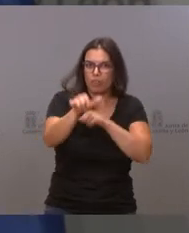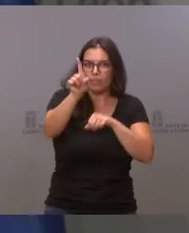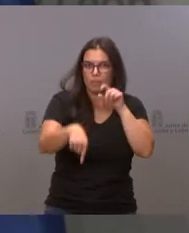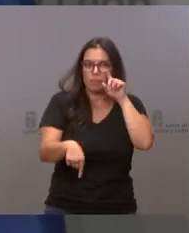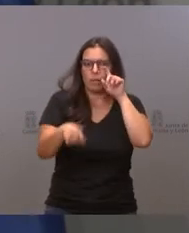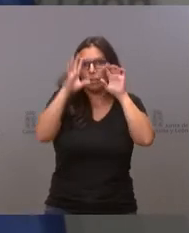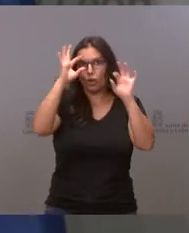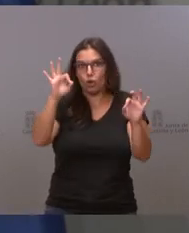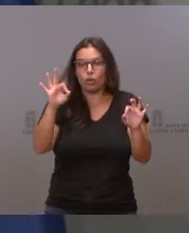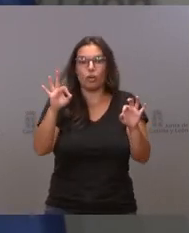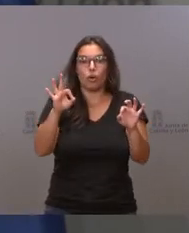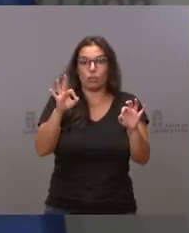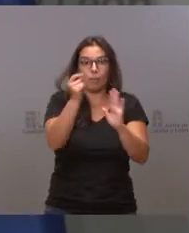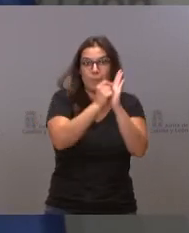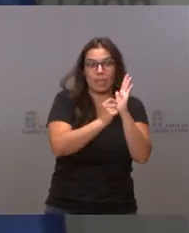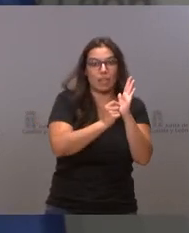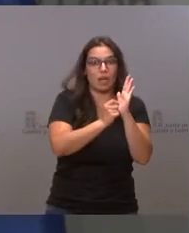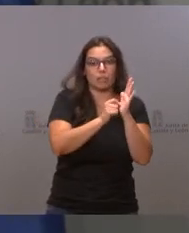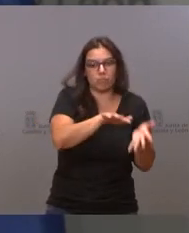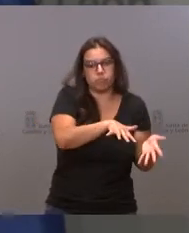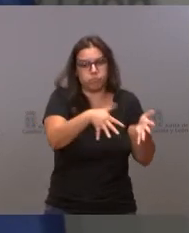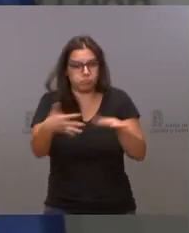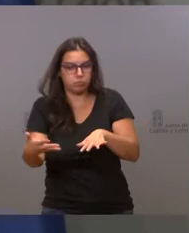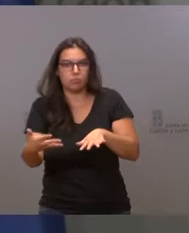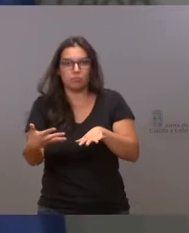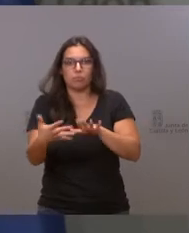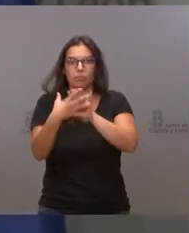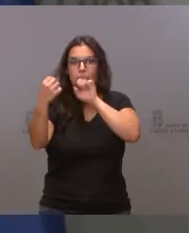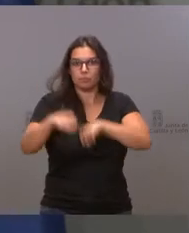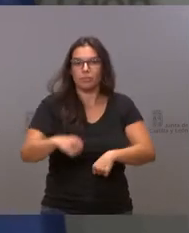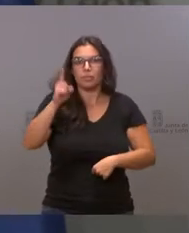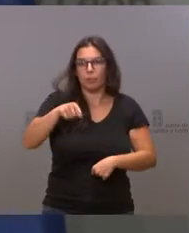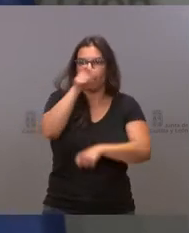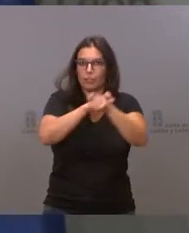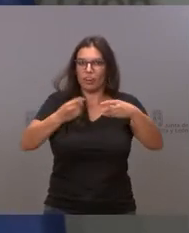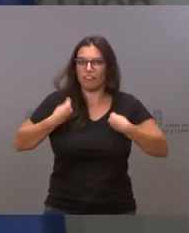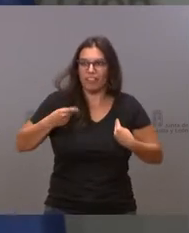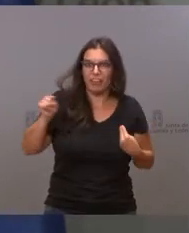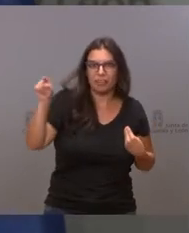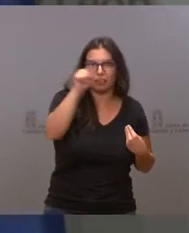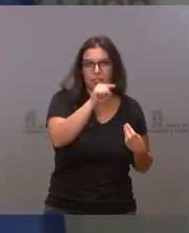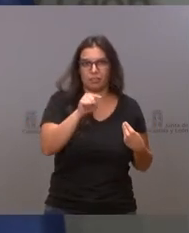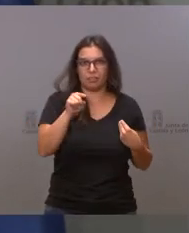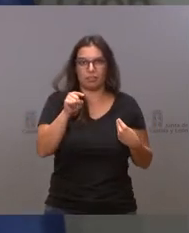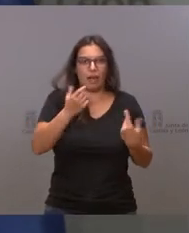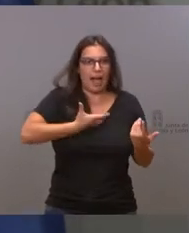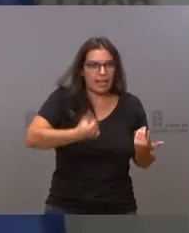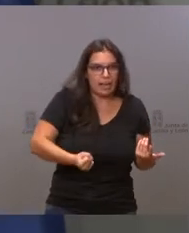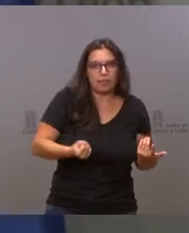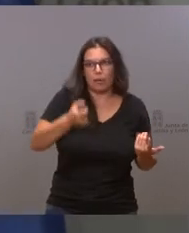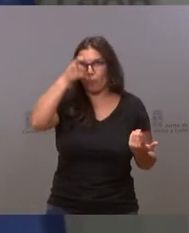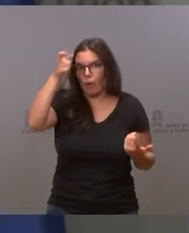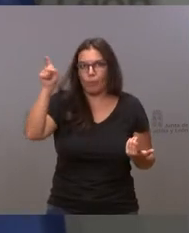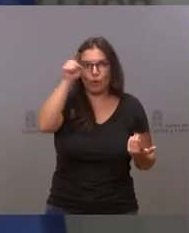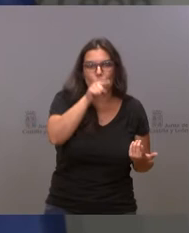implantar las medidas de acuerdo también con quienes habitan el terreno, con quienes son alcaldes en esos pueblos